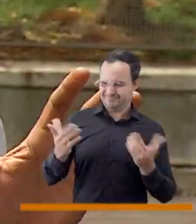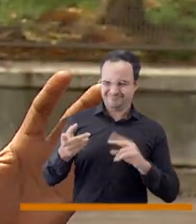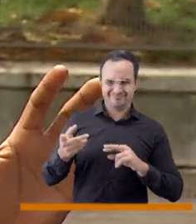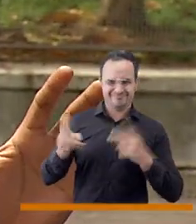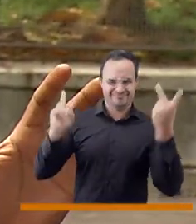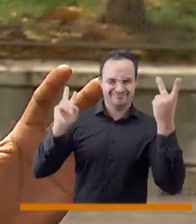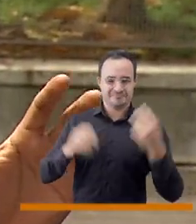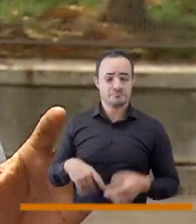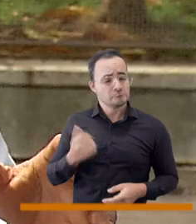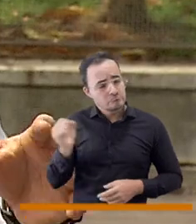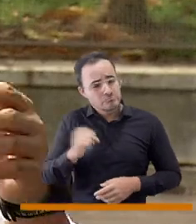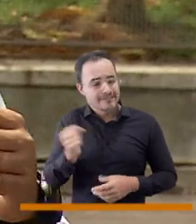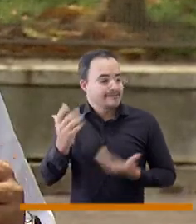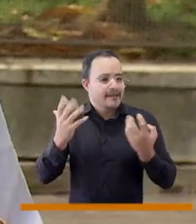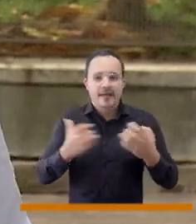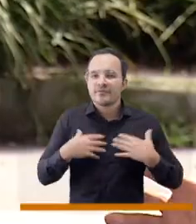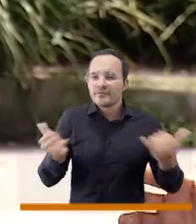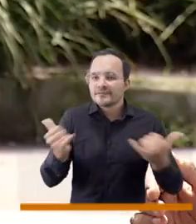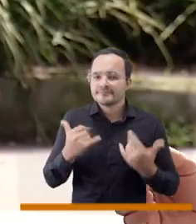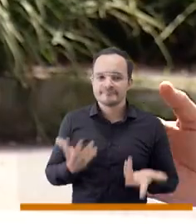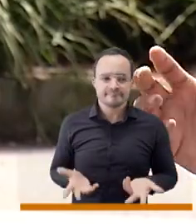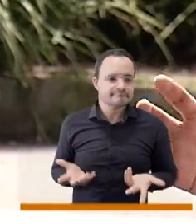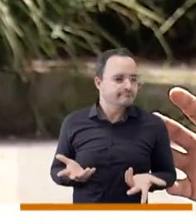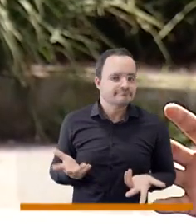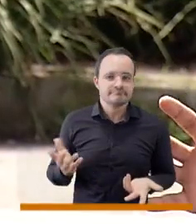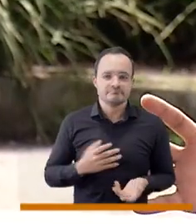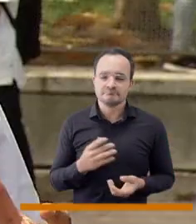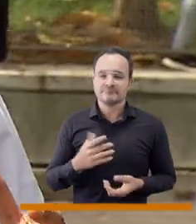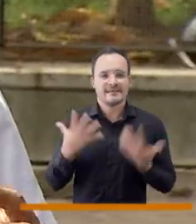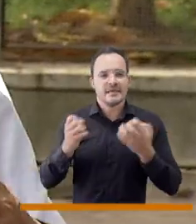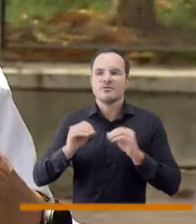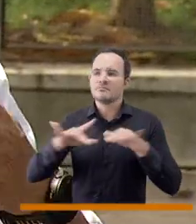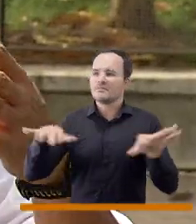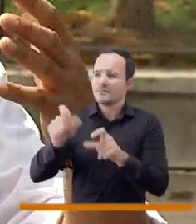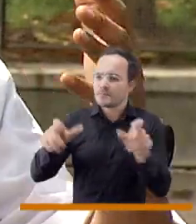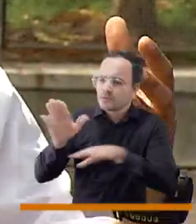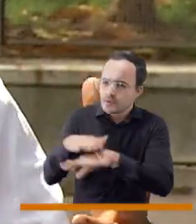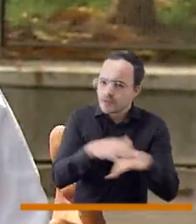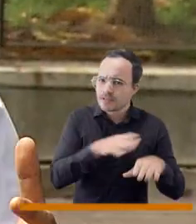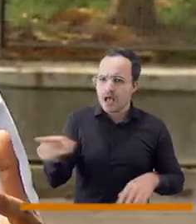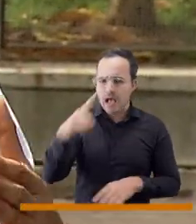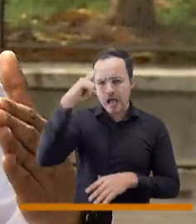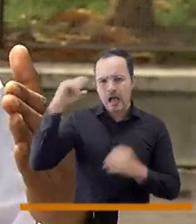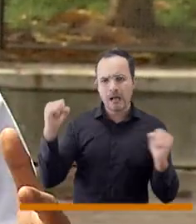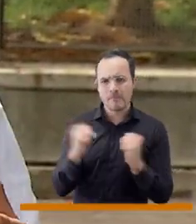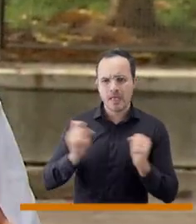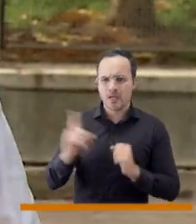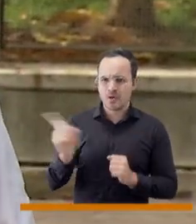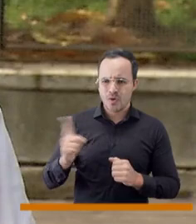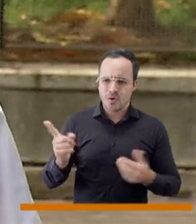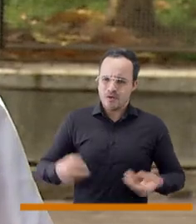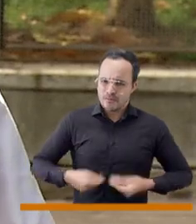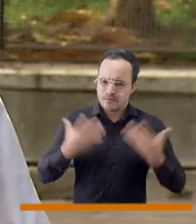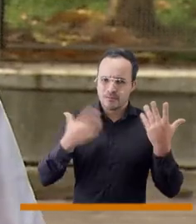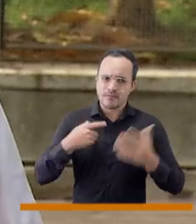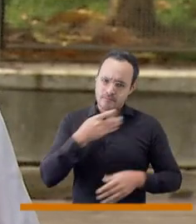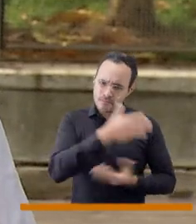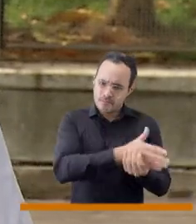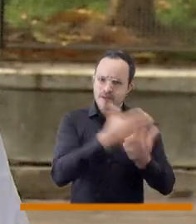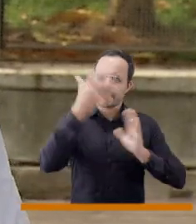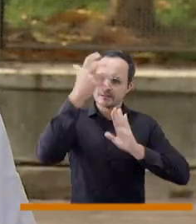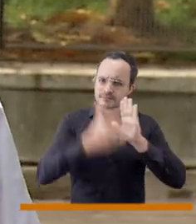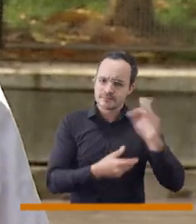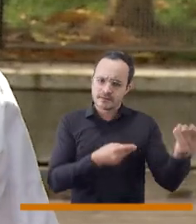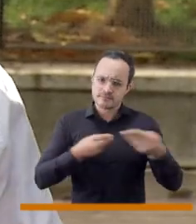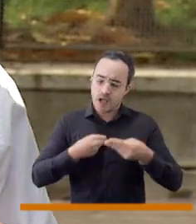pero yo me la gozo, yo entiendo mi condición y a partir de mi condición organizo todas las cosas para yo ser un hombre feliz y contarle a las demás